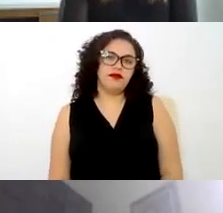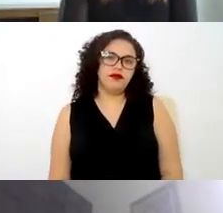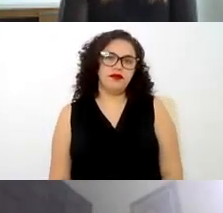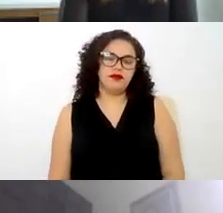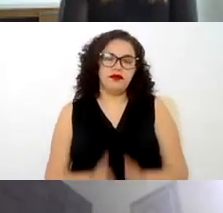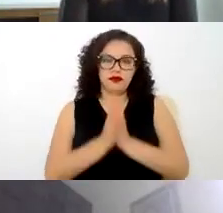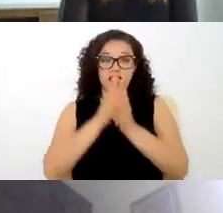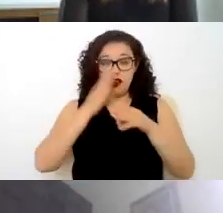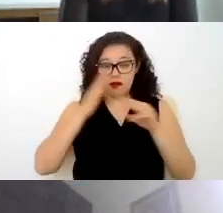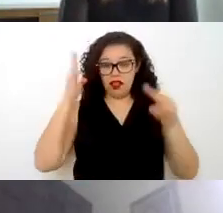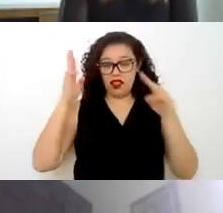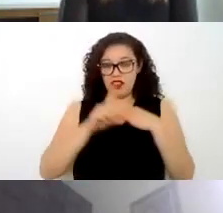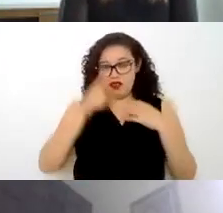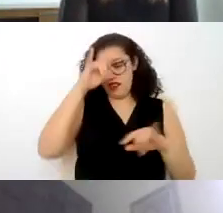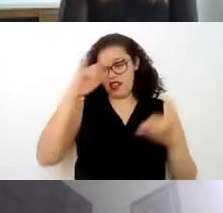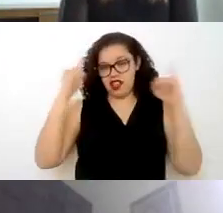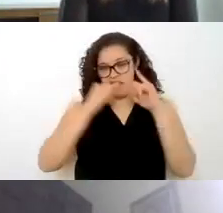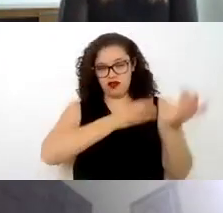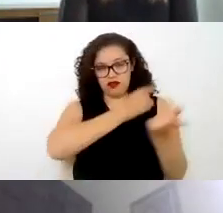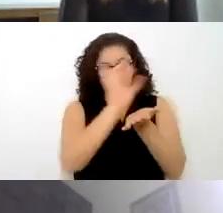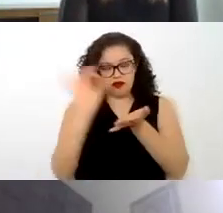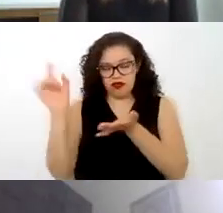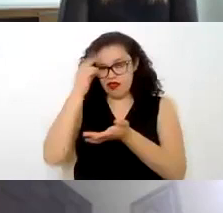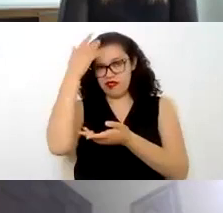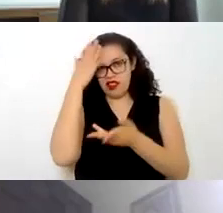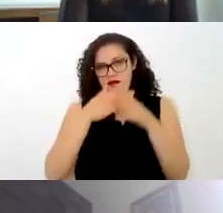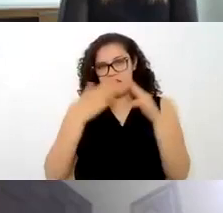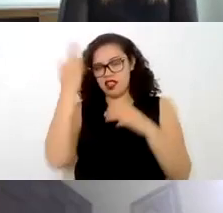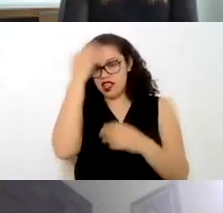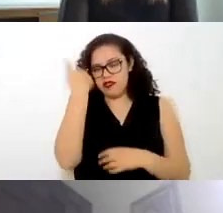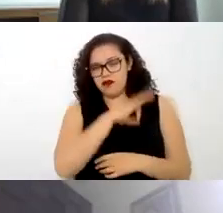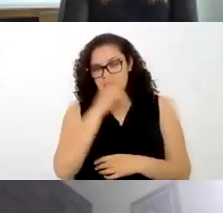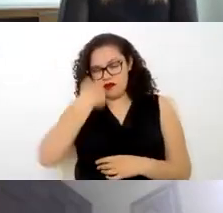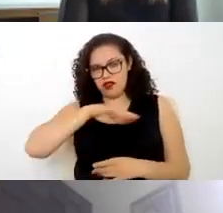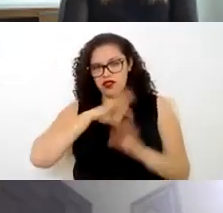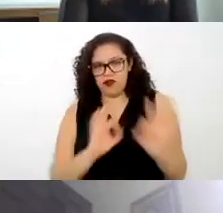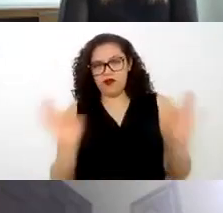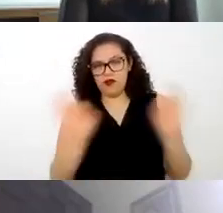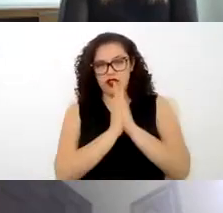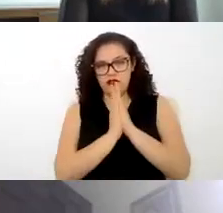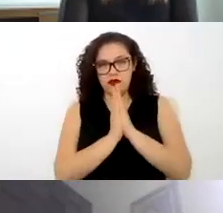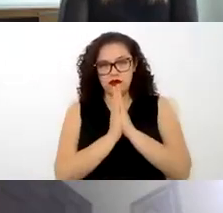dicho material para que las instituciones puedan tenerlo como material de consulta sería muy importante para nosotros maestra